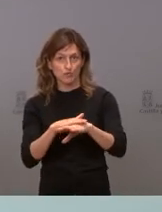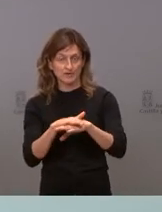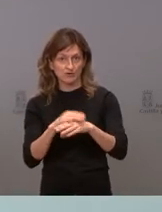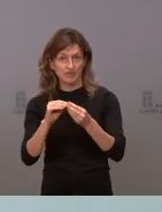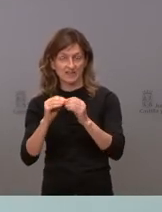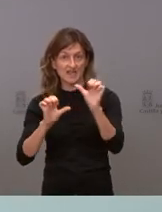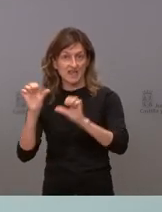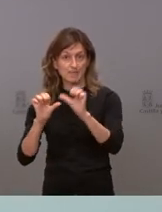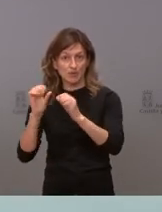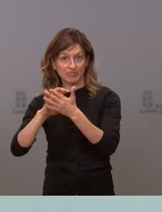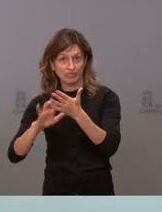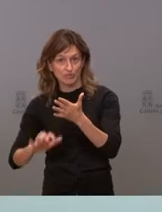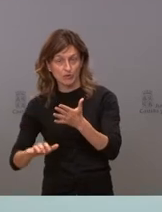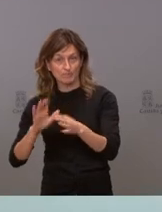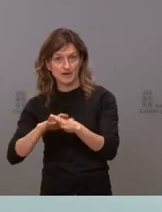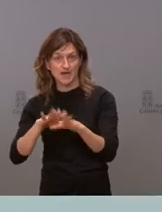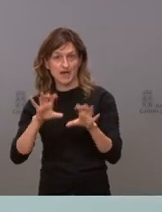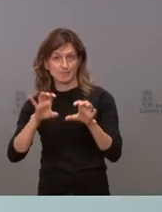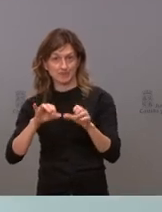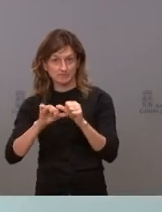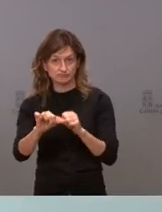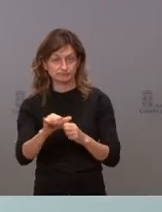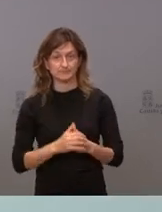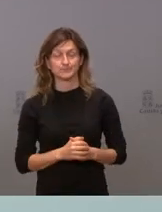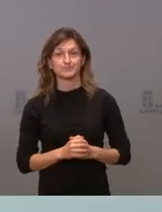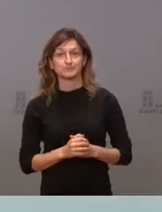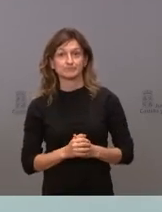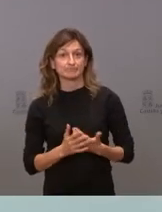evaluación para que aprendiéramos. Claro que